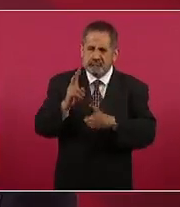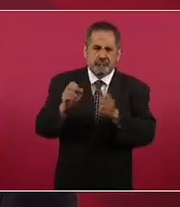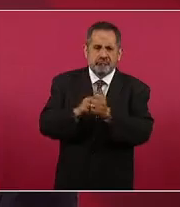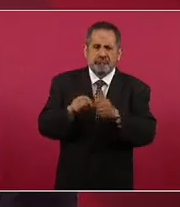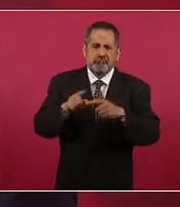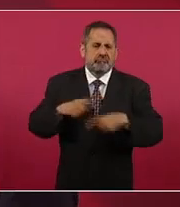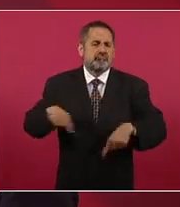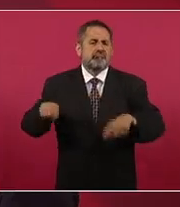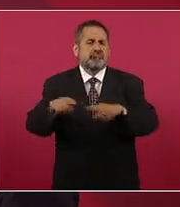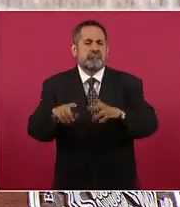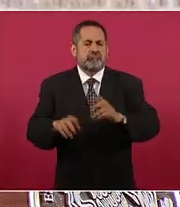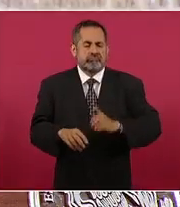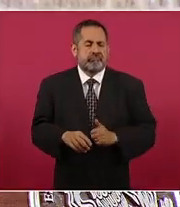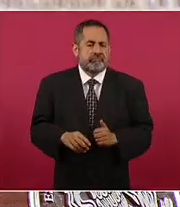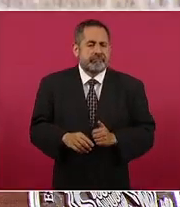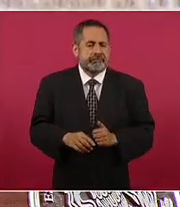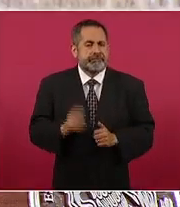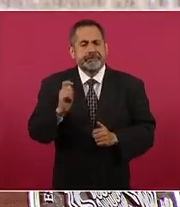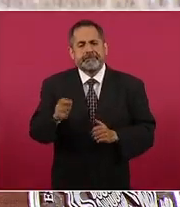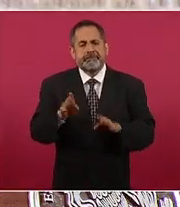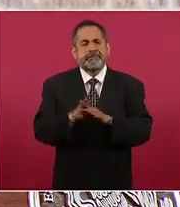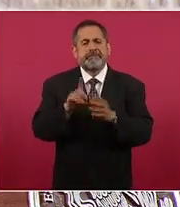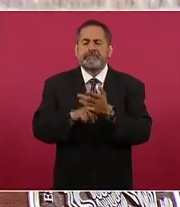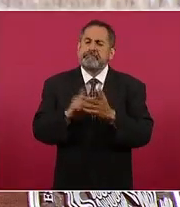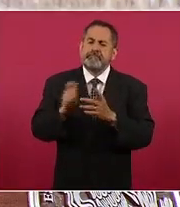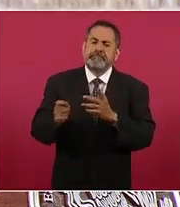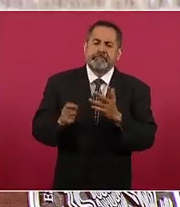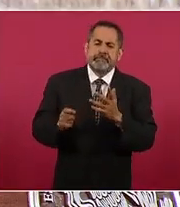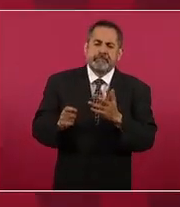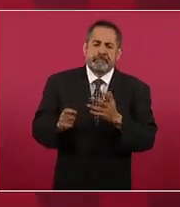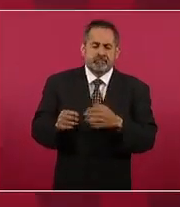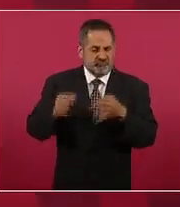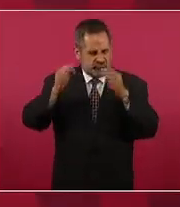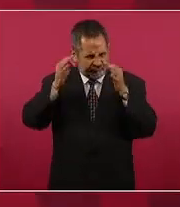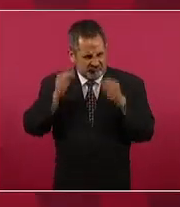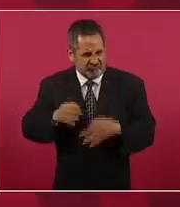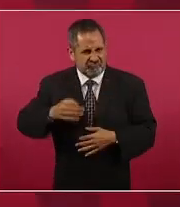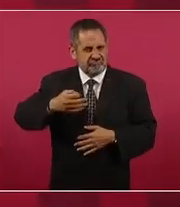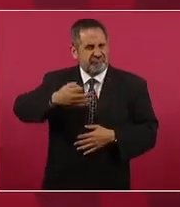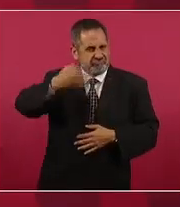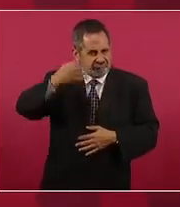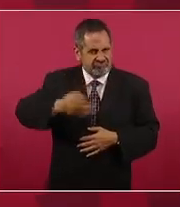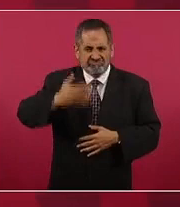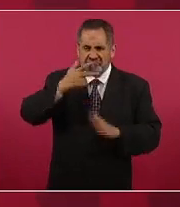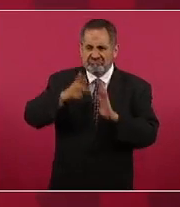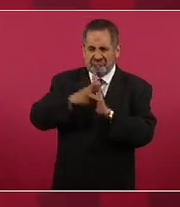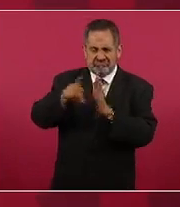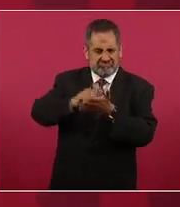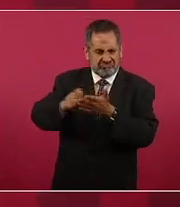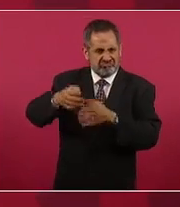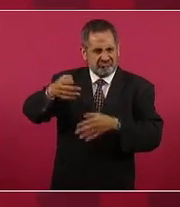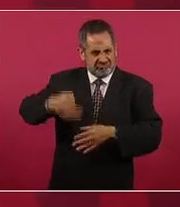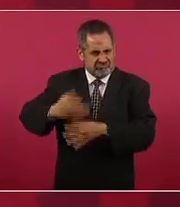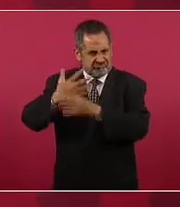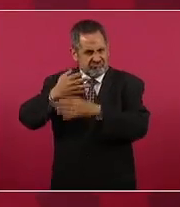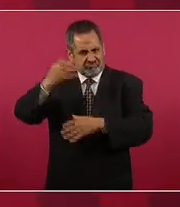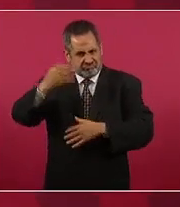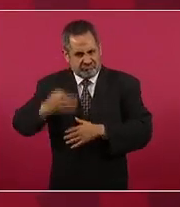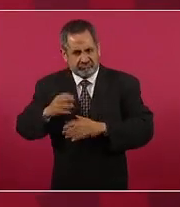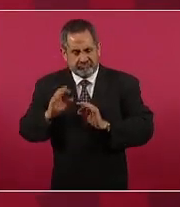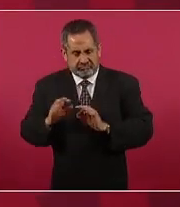de los auténticos periodistas y de los